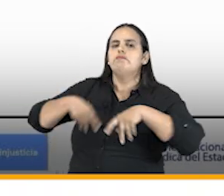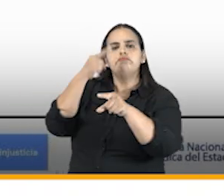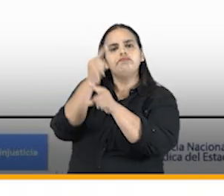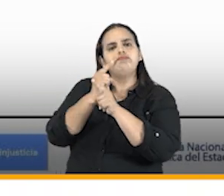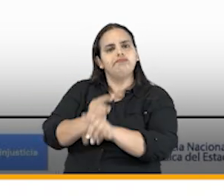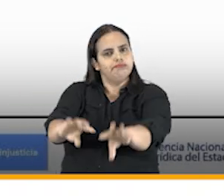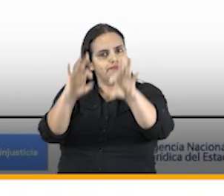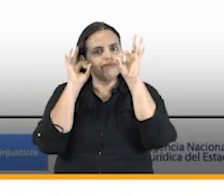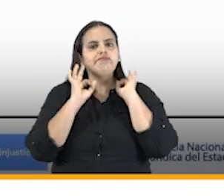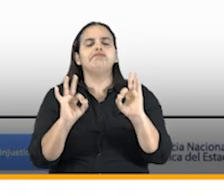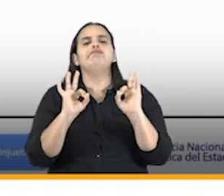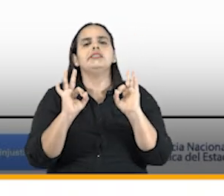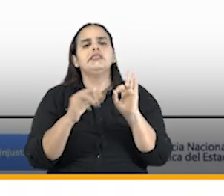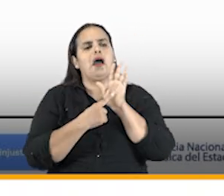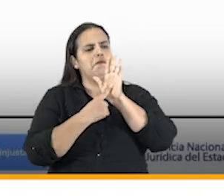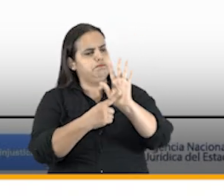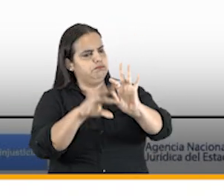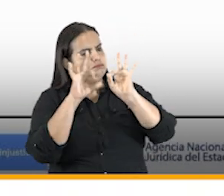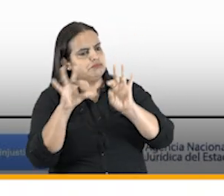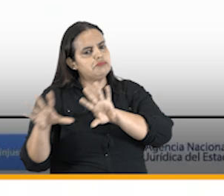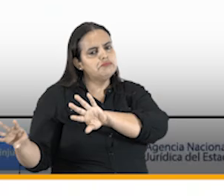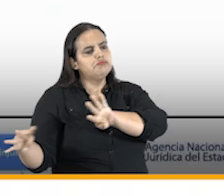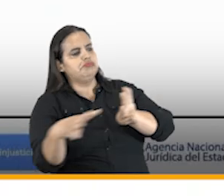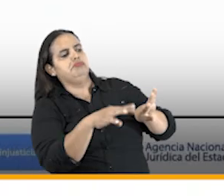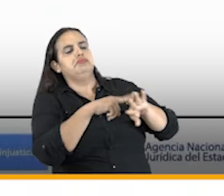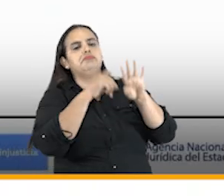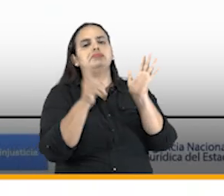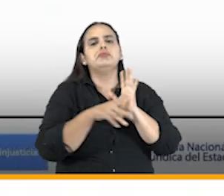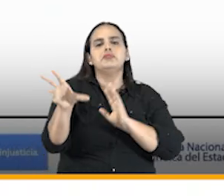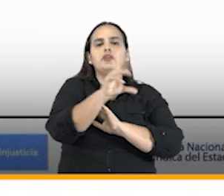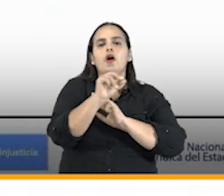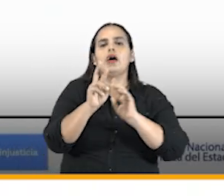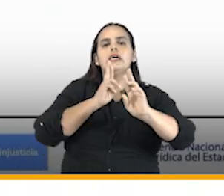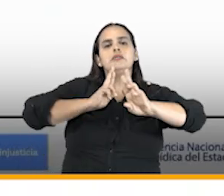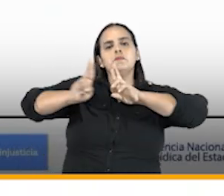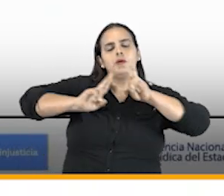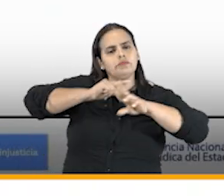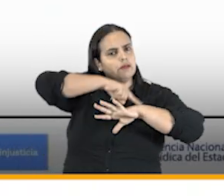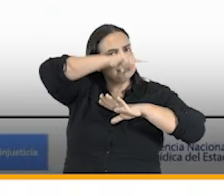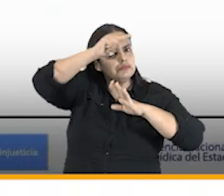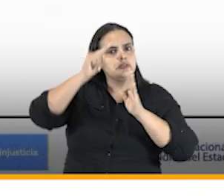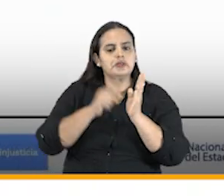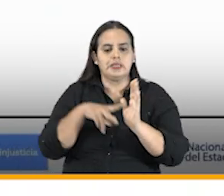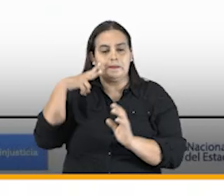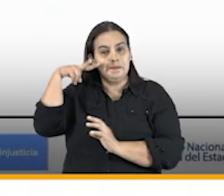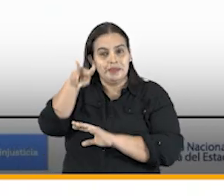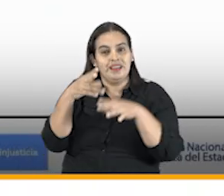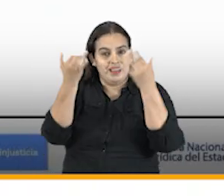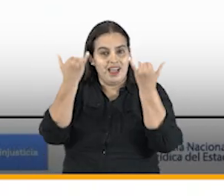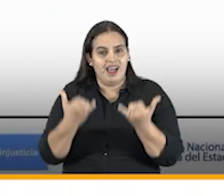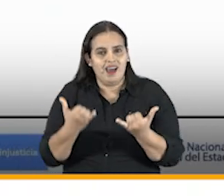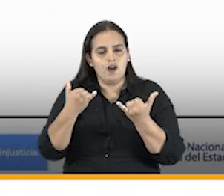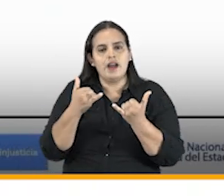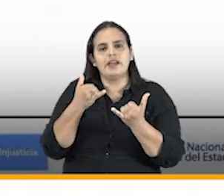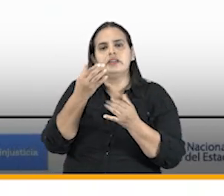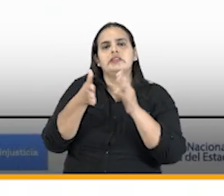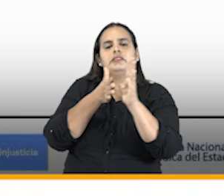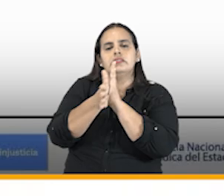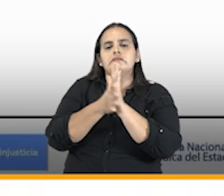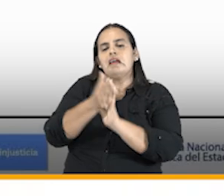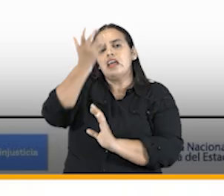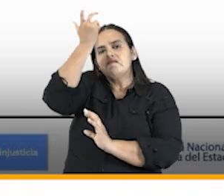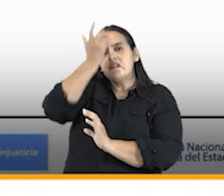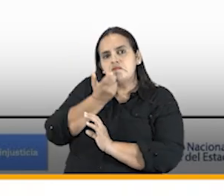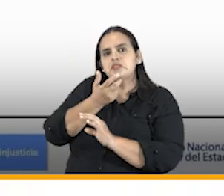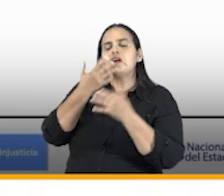hacer y mostrar los resultados que pues como están viendo van pasando y las evaluaciones de la agencia van